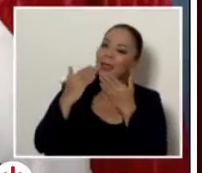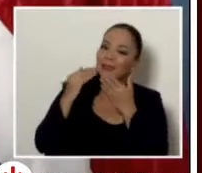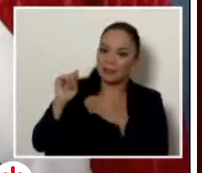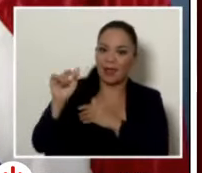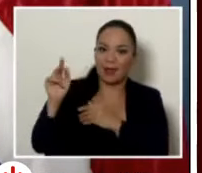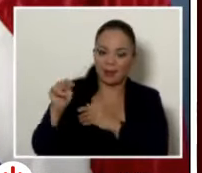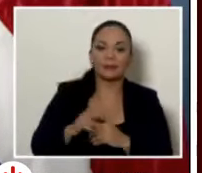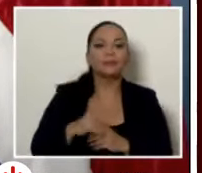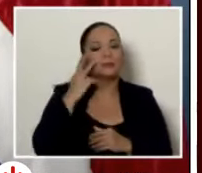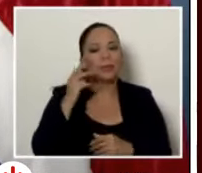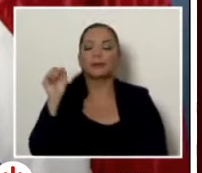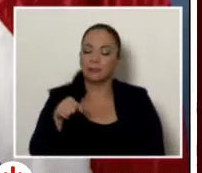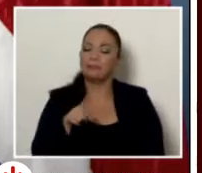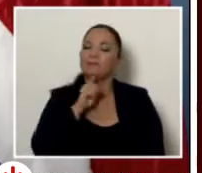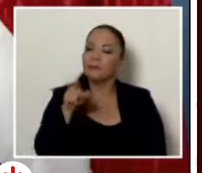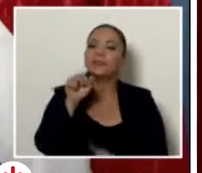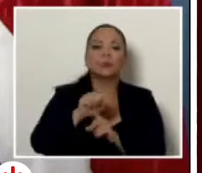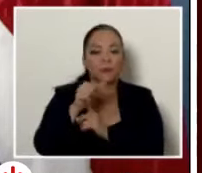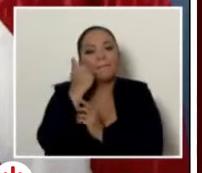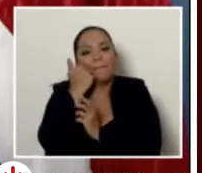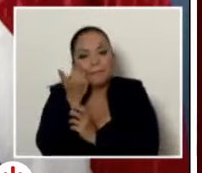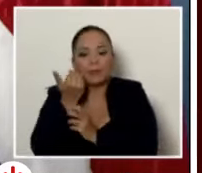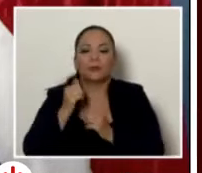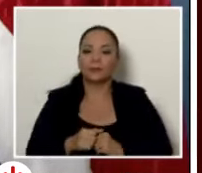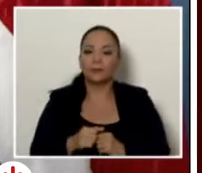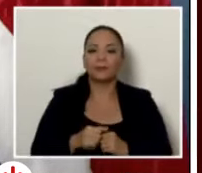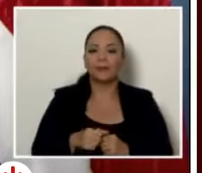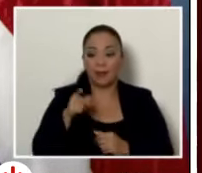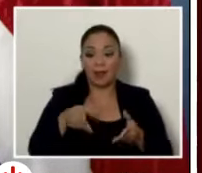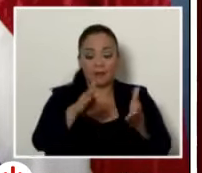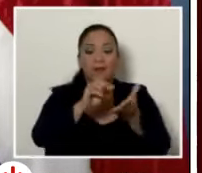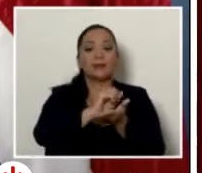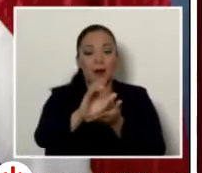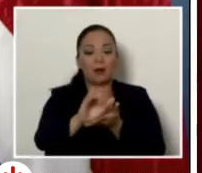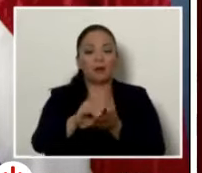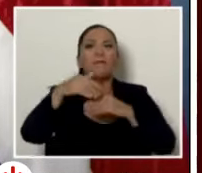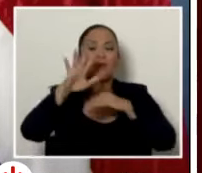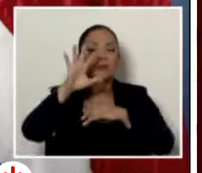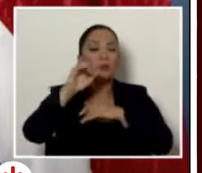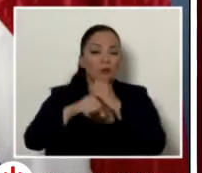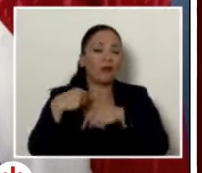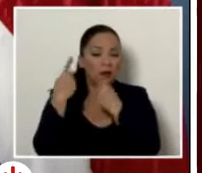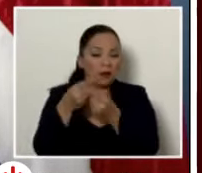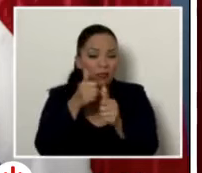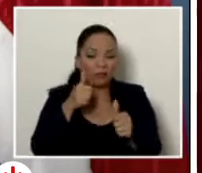definitivamente es vergonzoso que la carretera esa que usted menciona San Carlos tenga más de 50 años de atraso